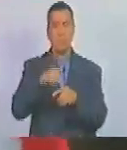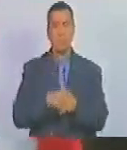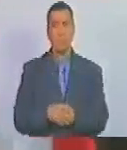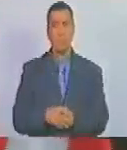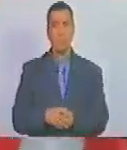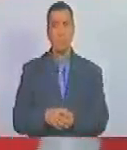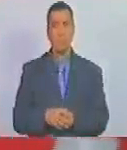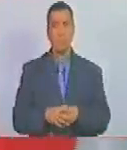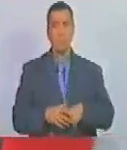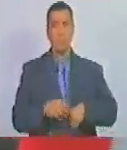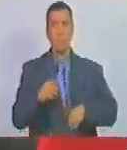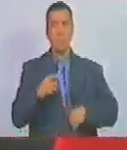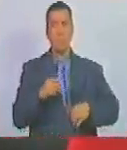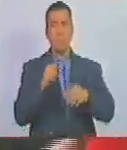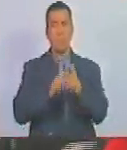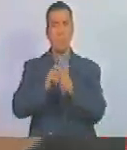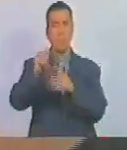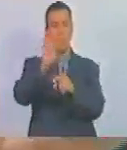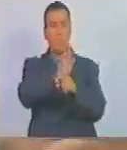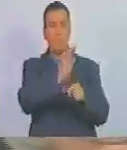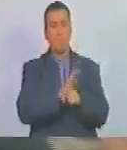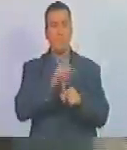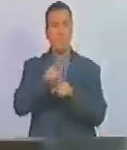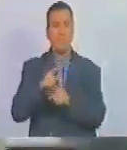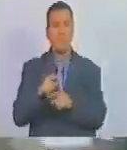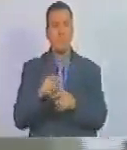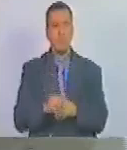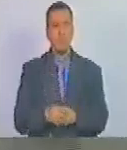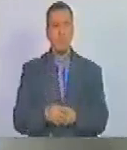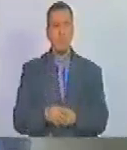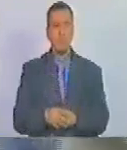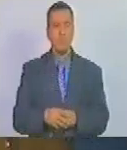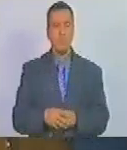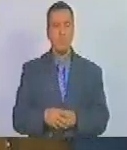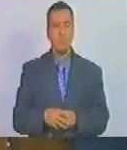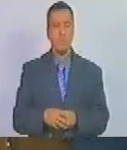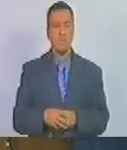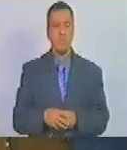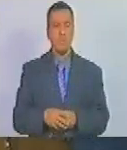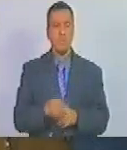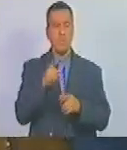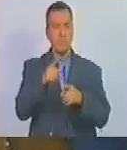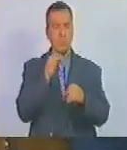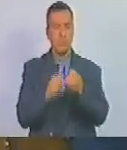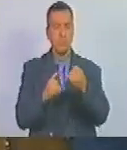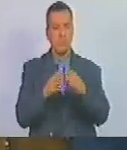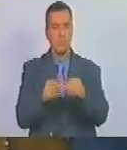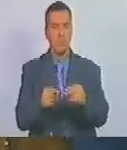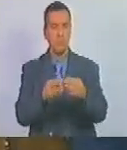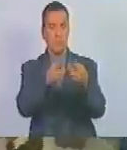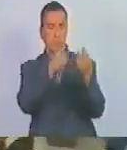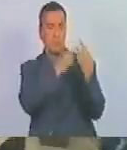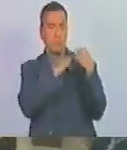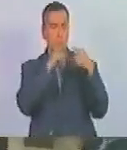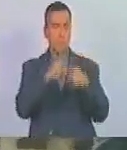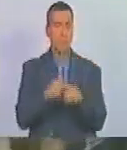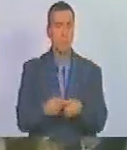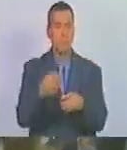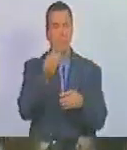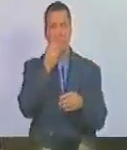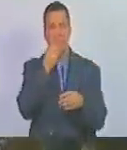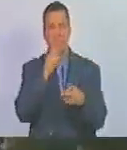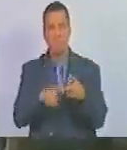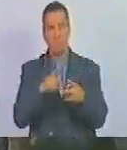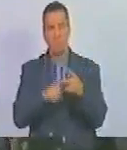aumente de la protección de aquellos que son en última instancia los encargados de la comida